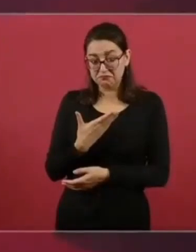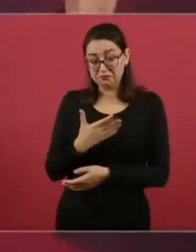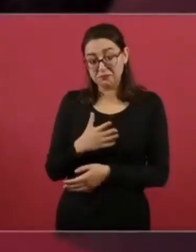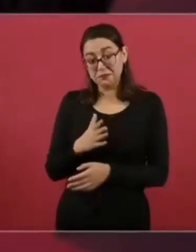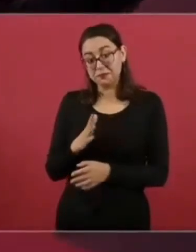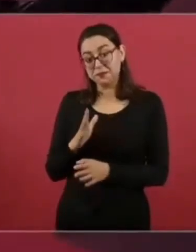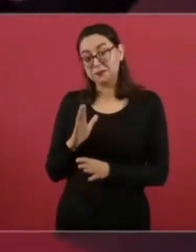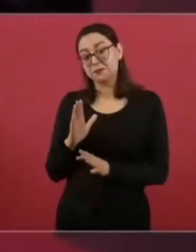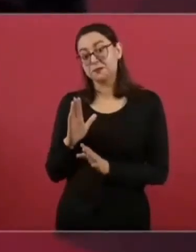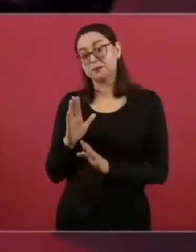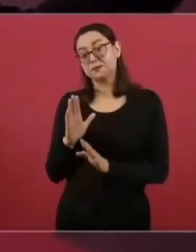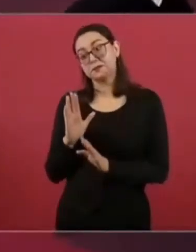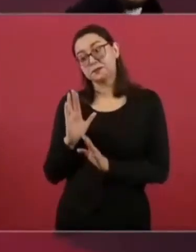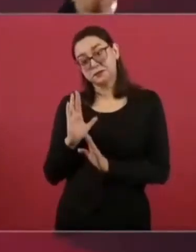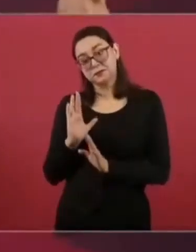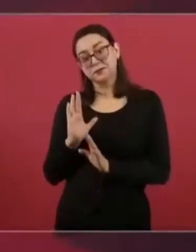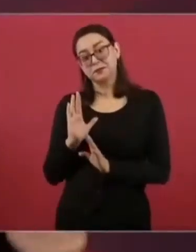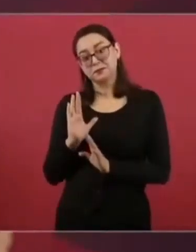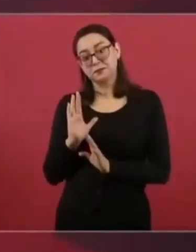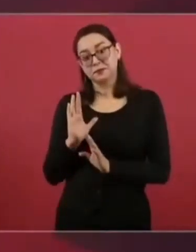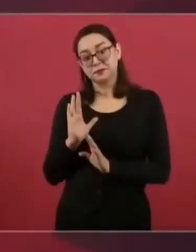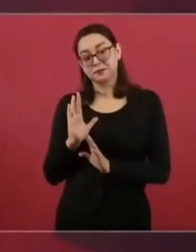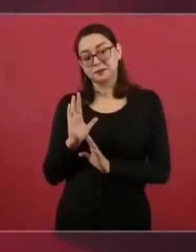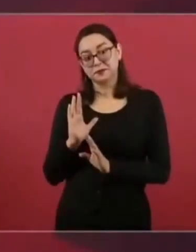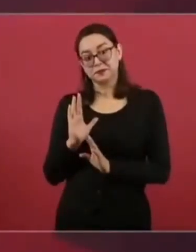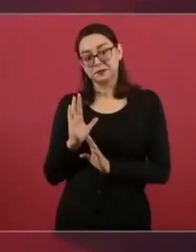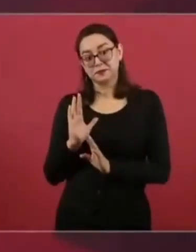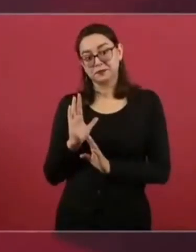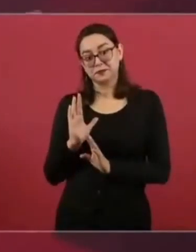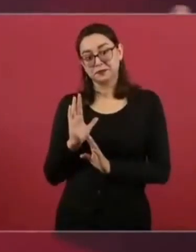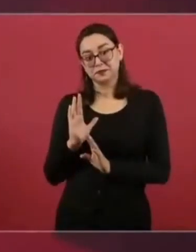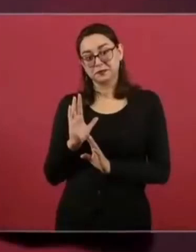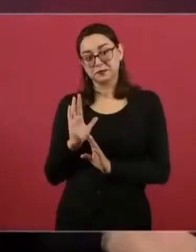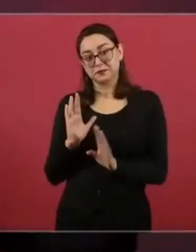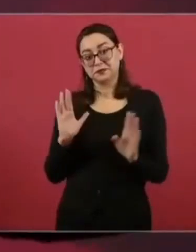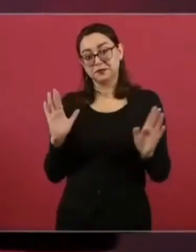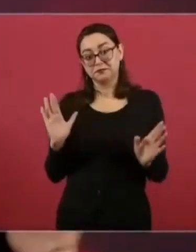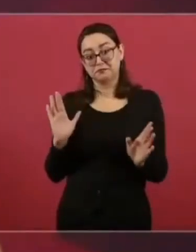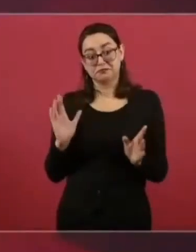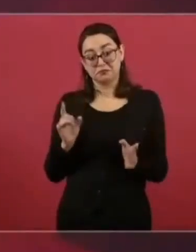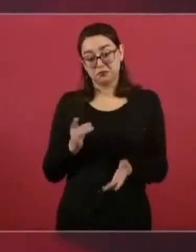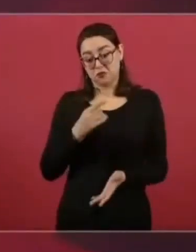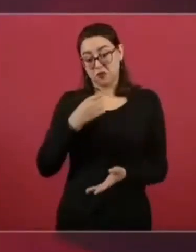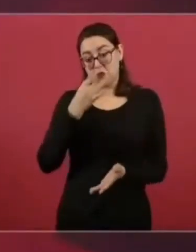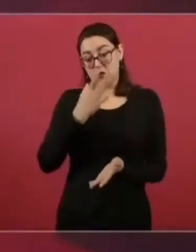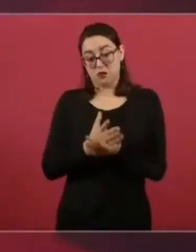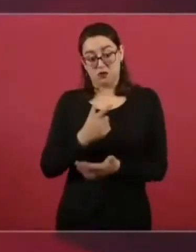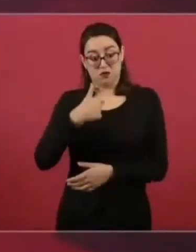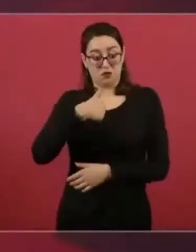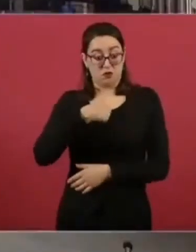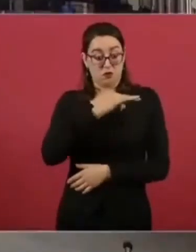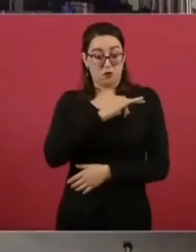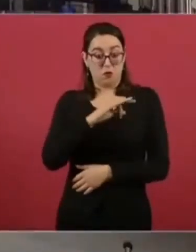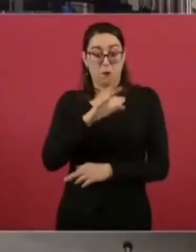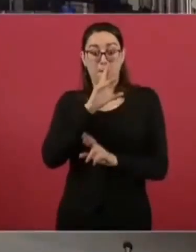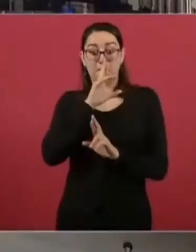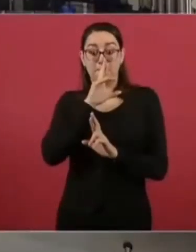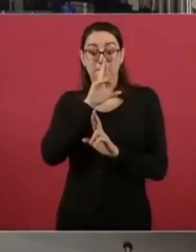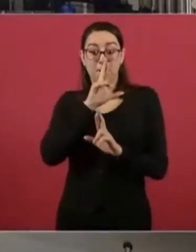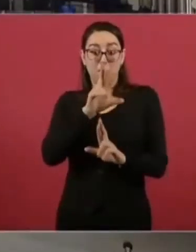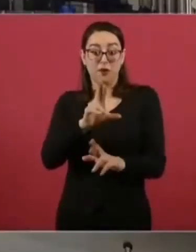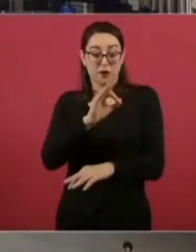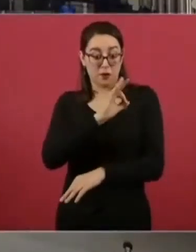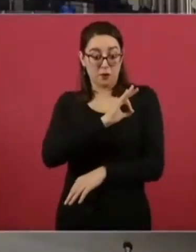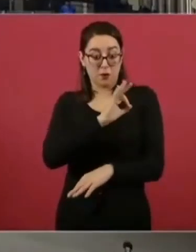Incluso, cuando menos que haya réplica, que se sepa,